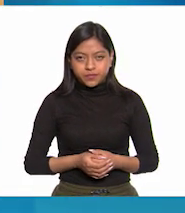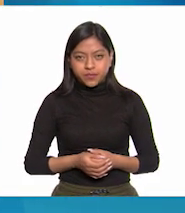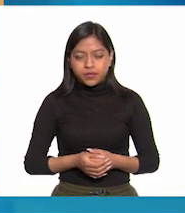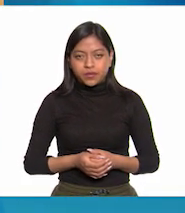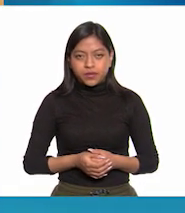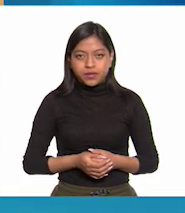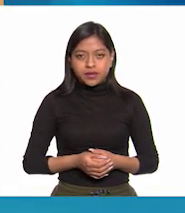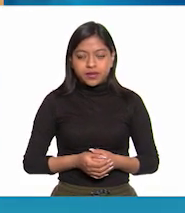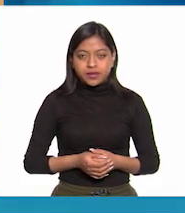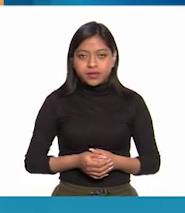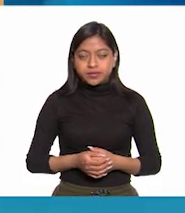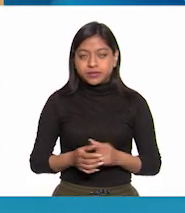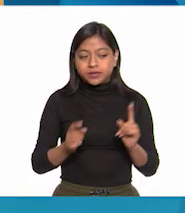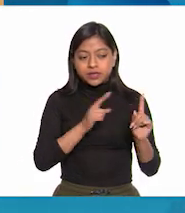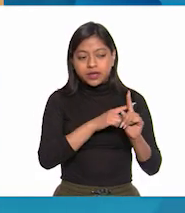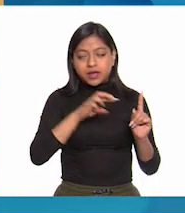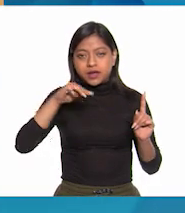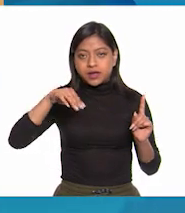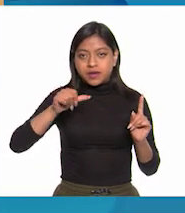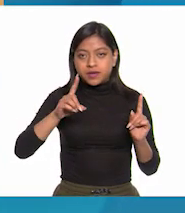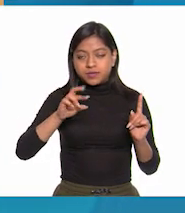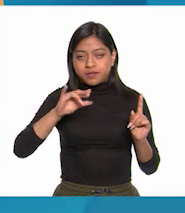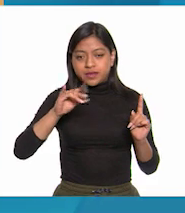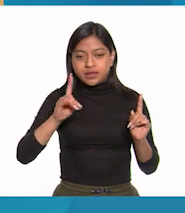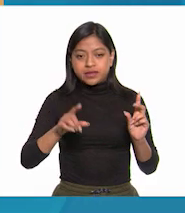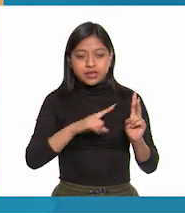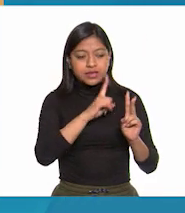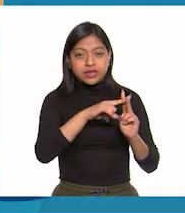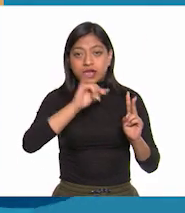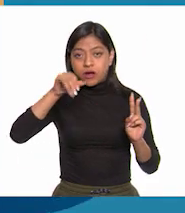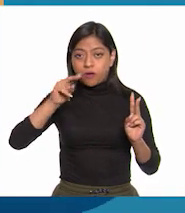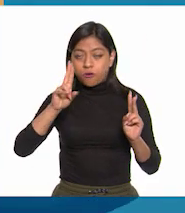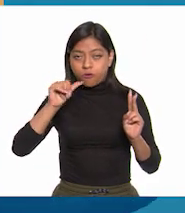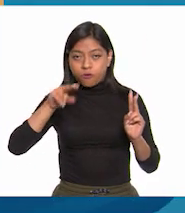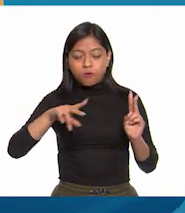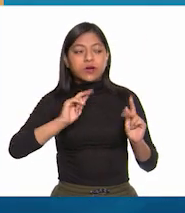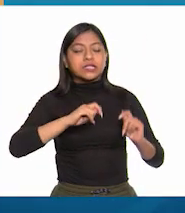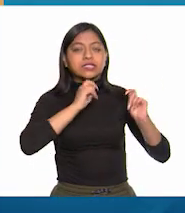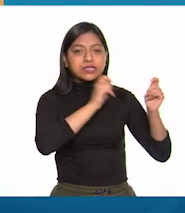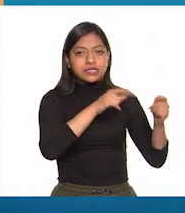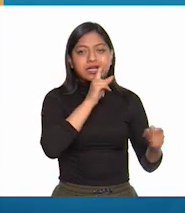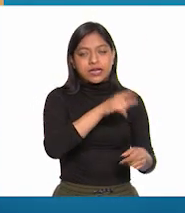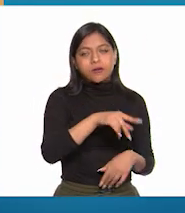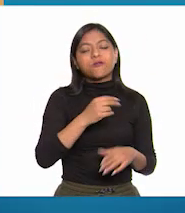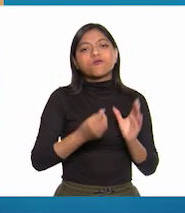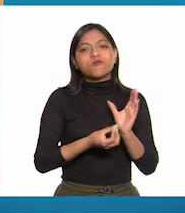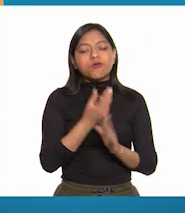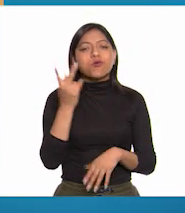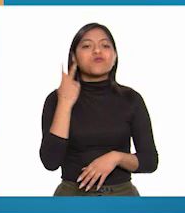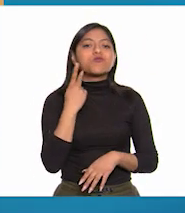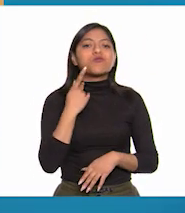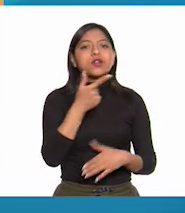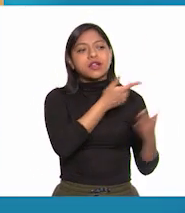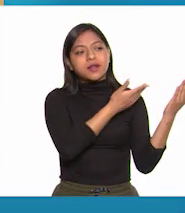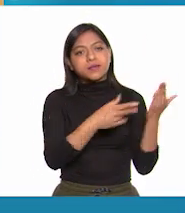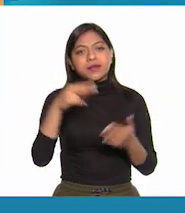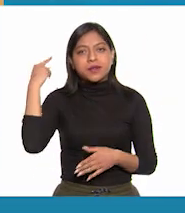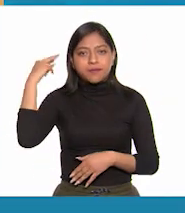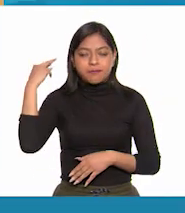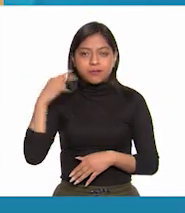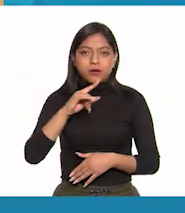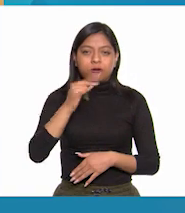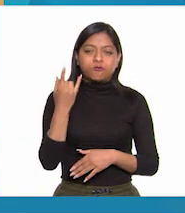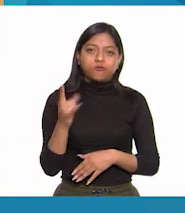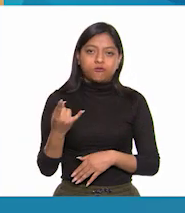Madrid nombró a Juan Odonojú jefe político de Nueva España, quien llegó a Veracruz en julio, cuando la